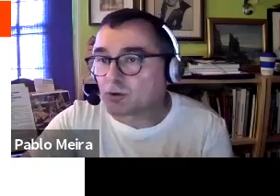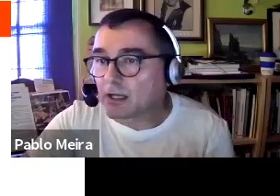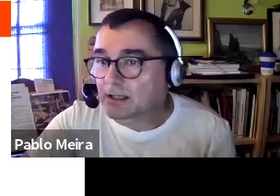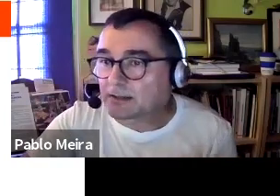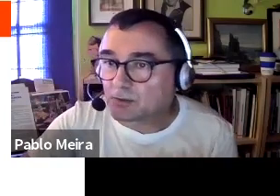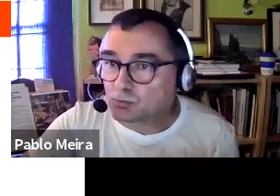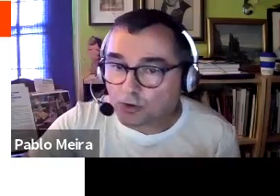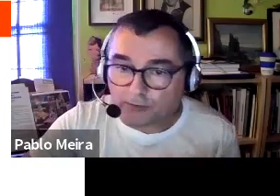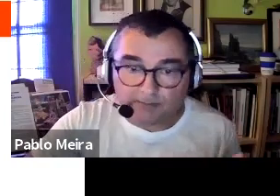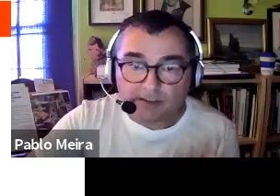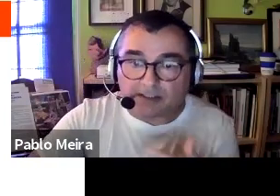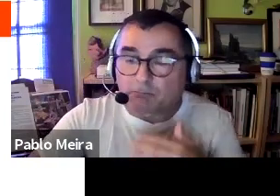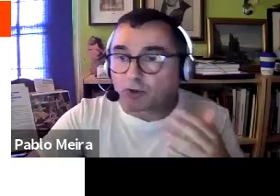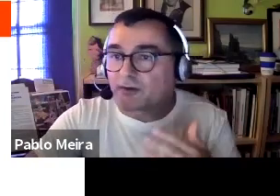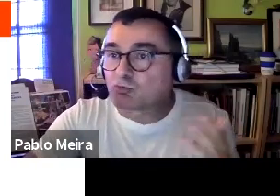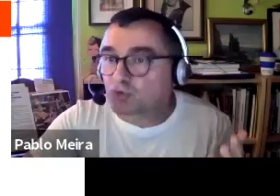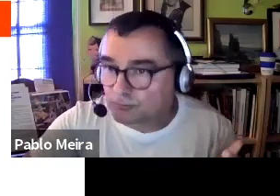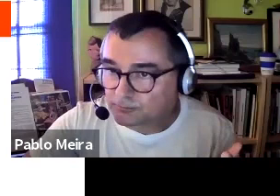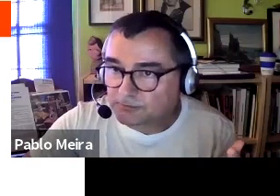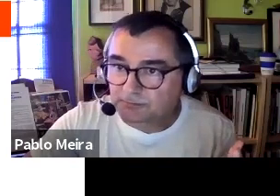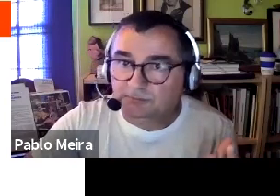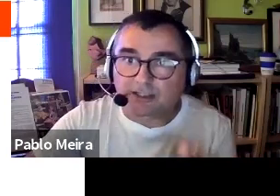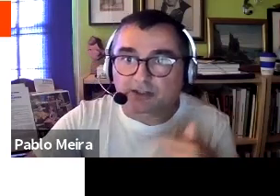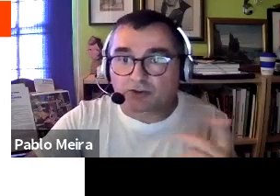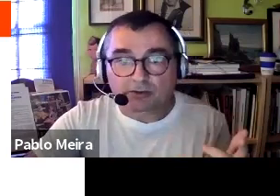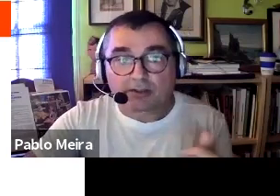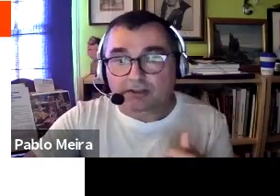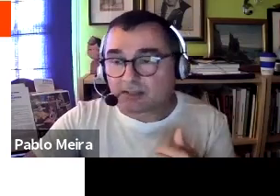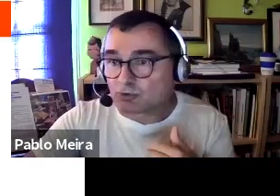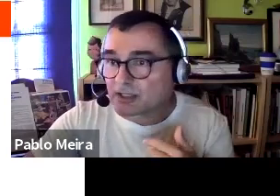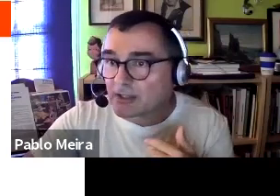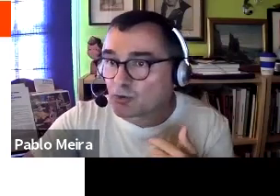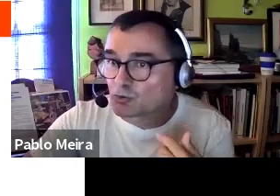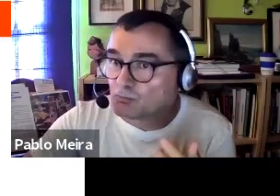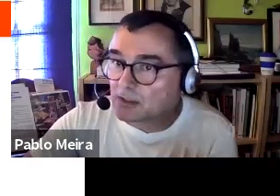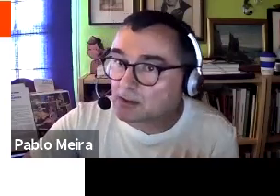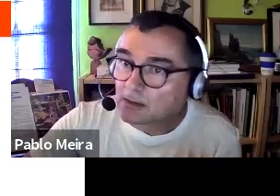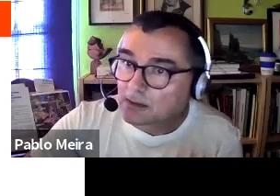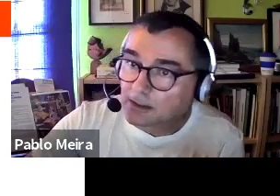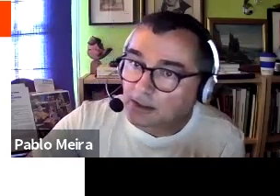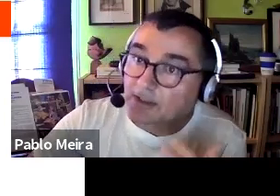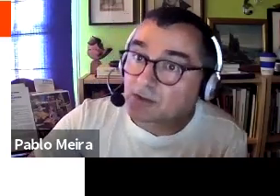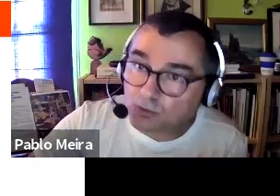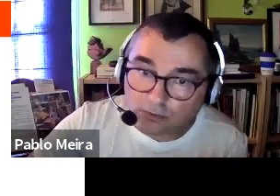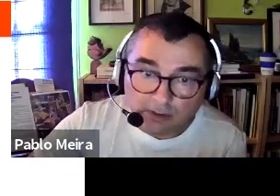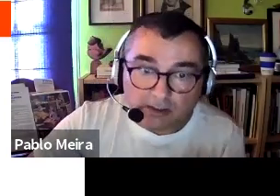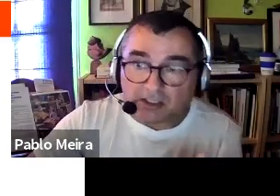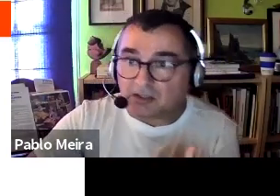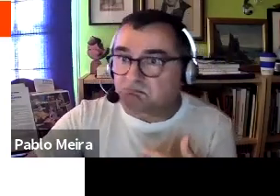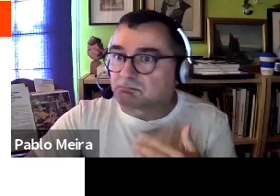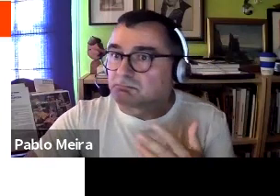de París referido al artículo 12, que tampoco dice mucho. De hecho, estamos en el año 2021